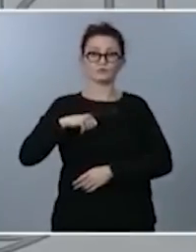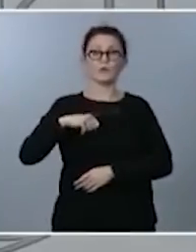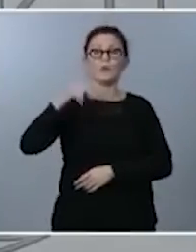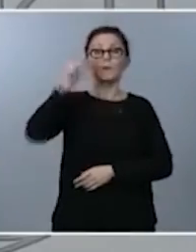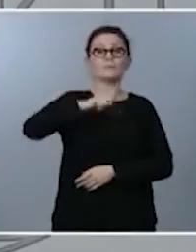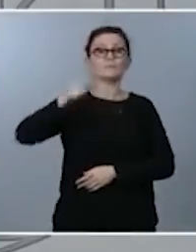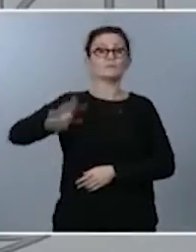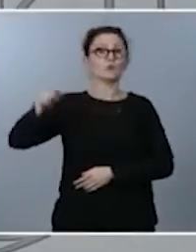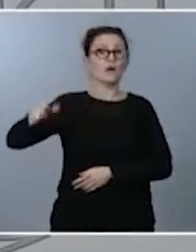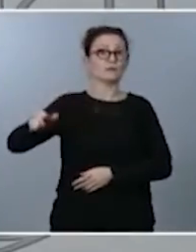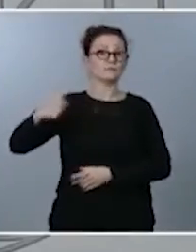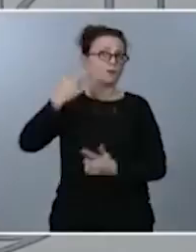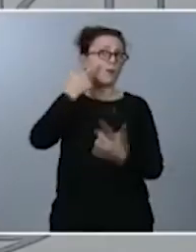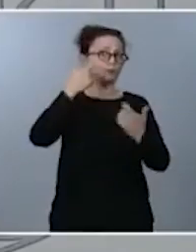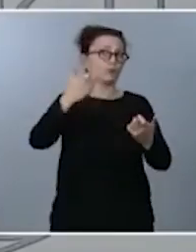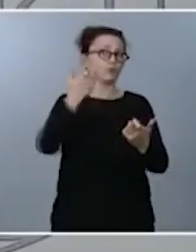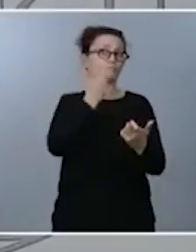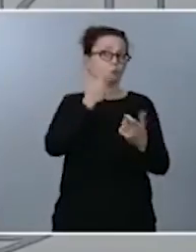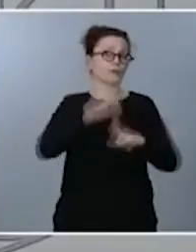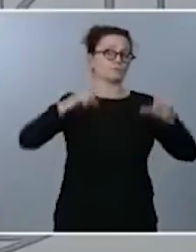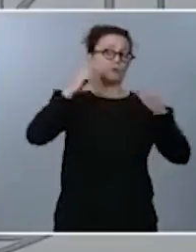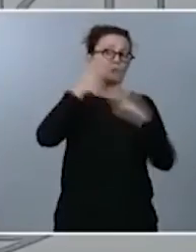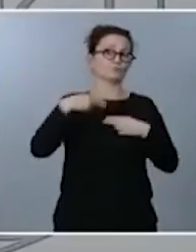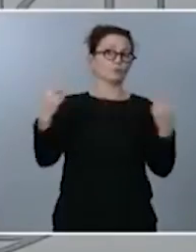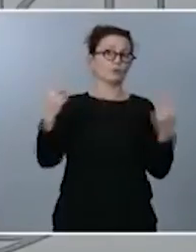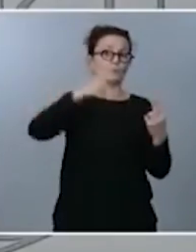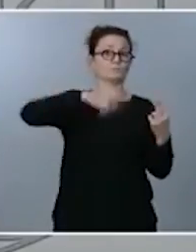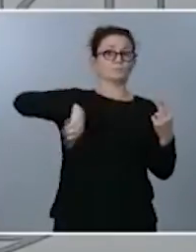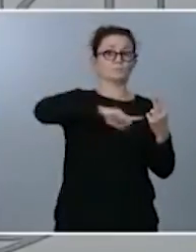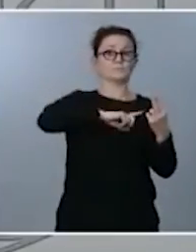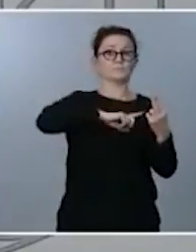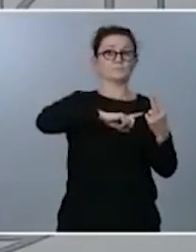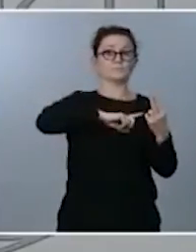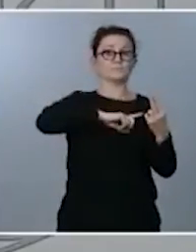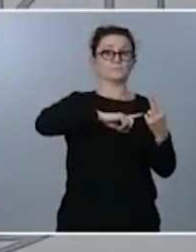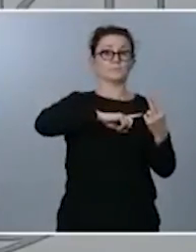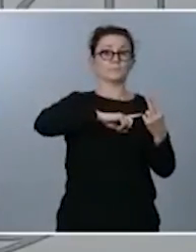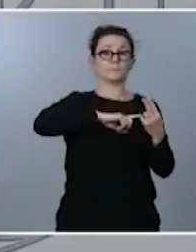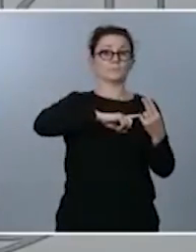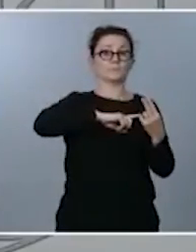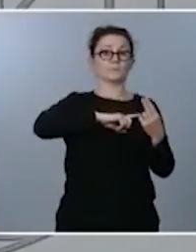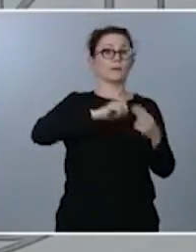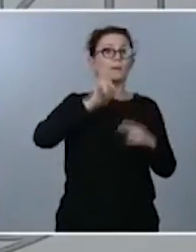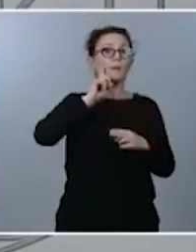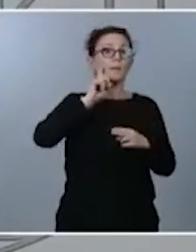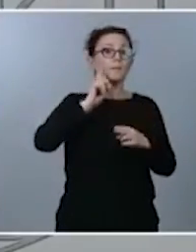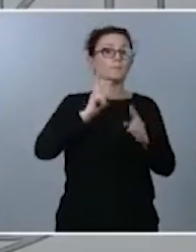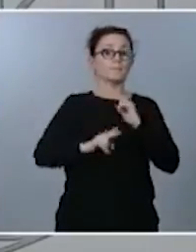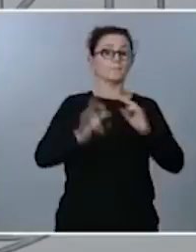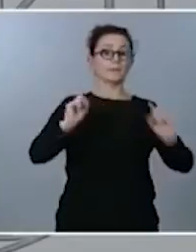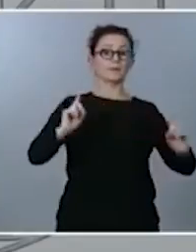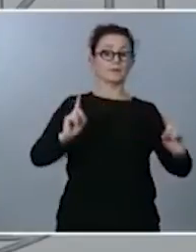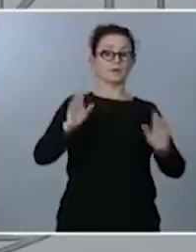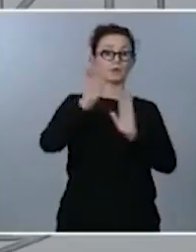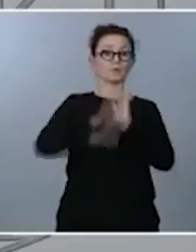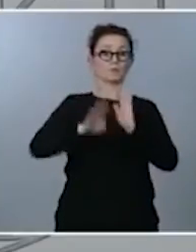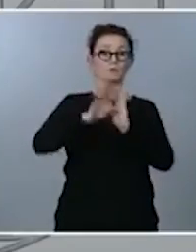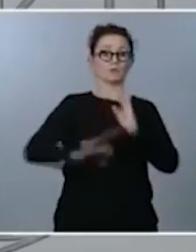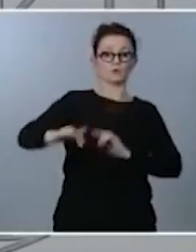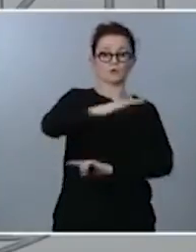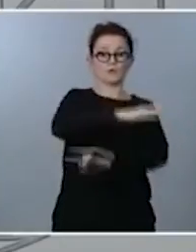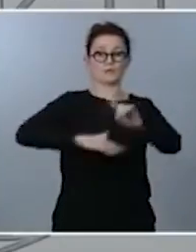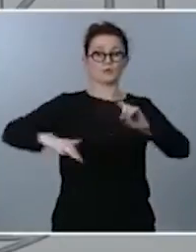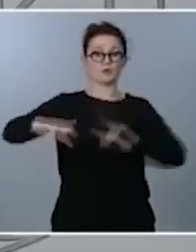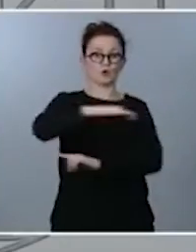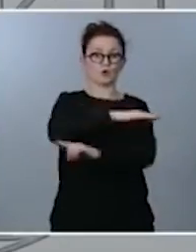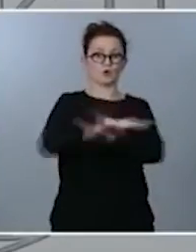nos atenemos a la prevención y a los protocolos que funcionan en esos entornos y quiero decir que el